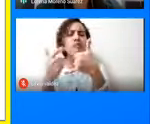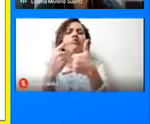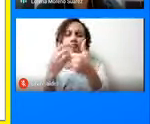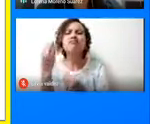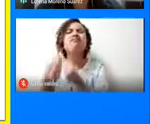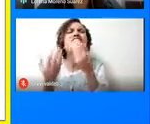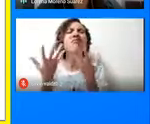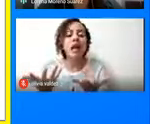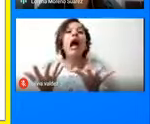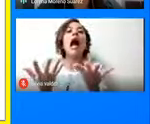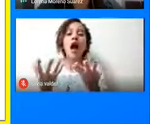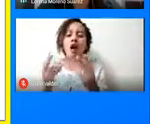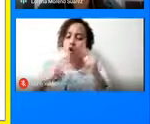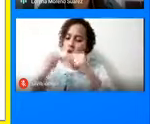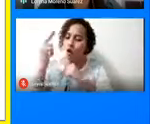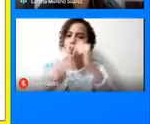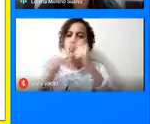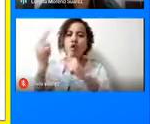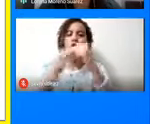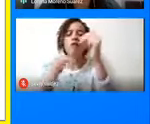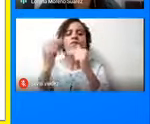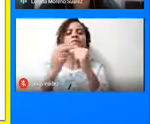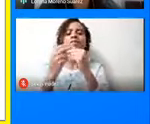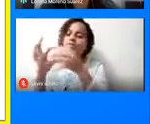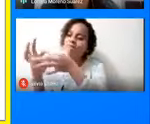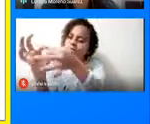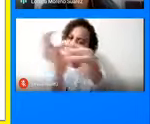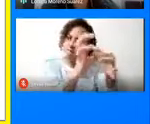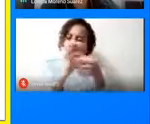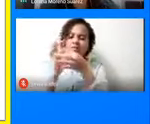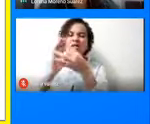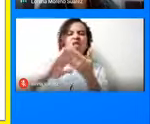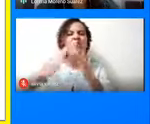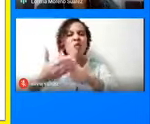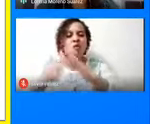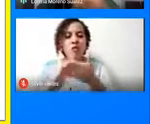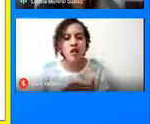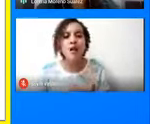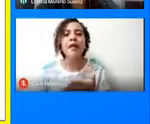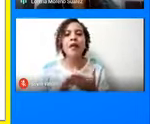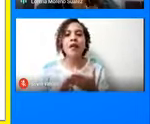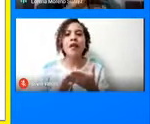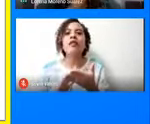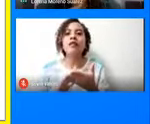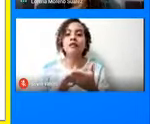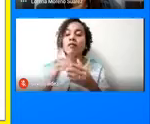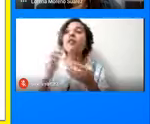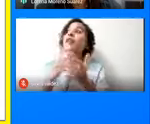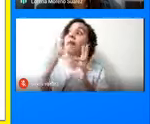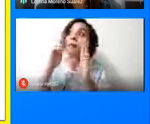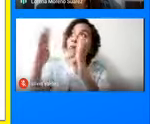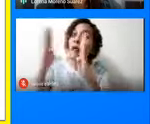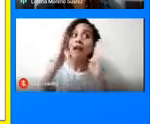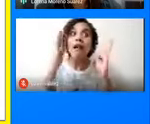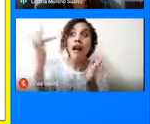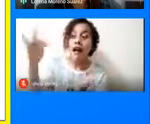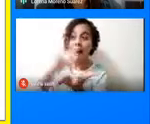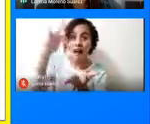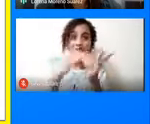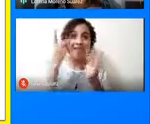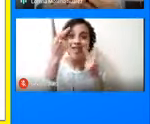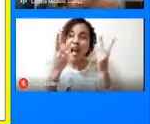una construcción de manera conjunta con las comunidades anfitrionas para que